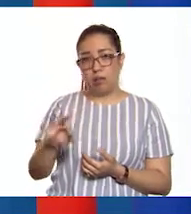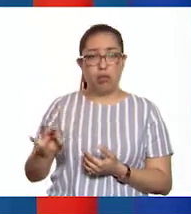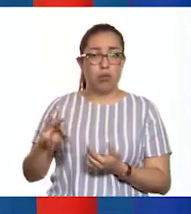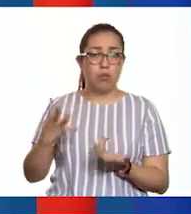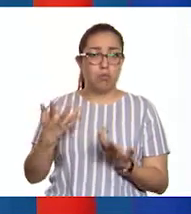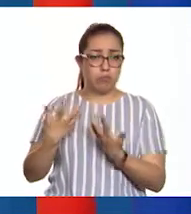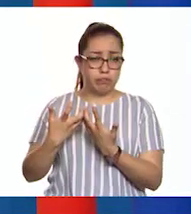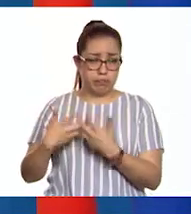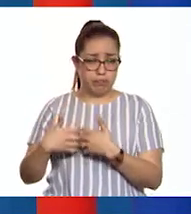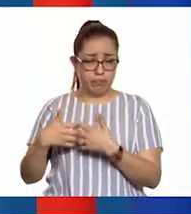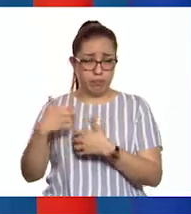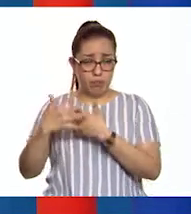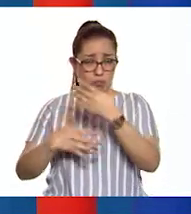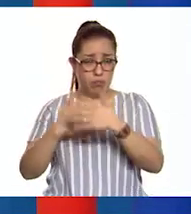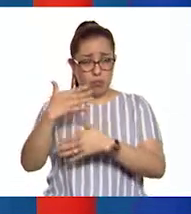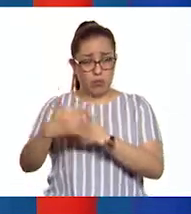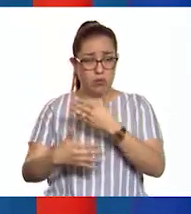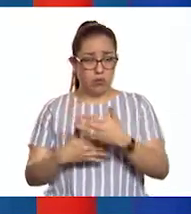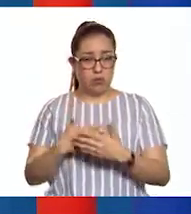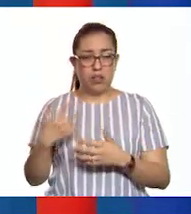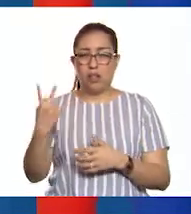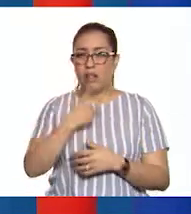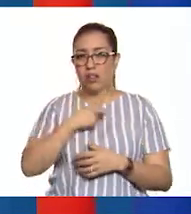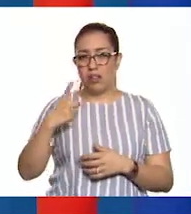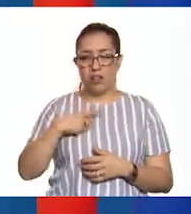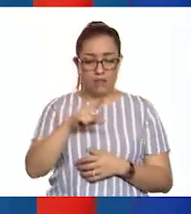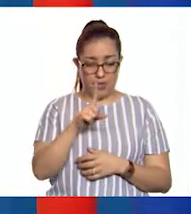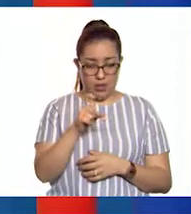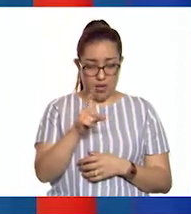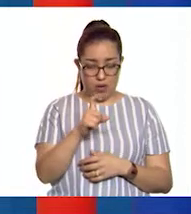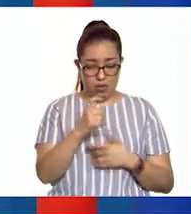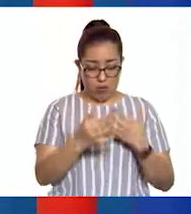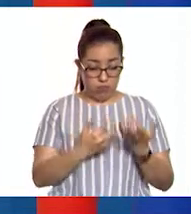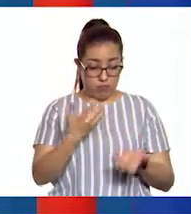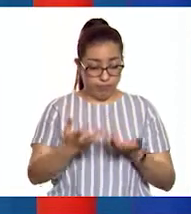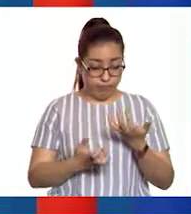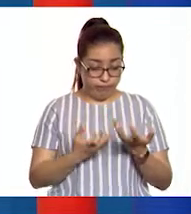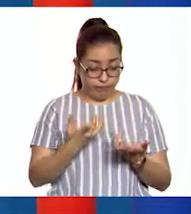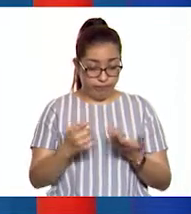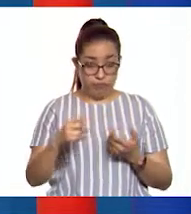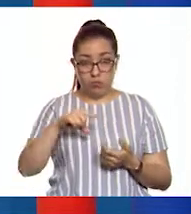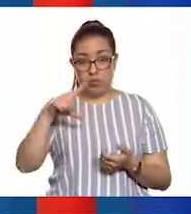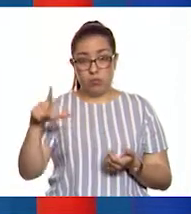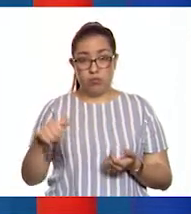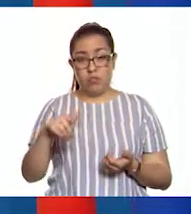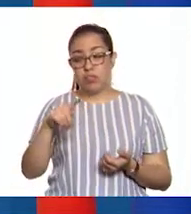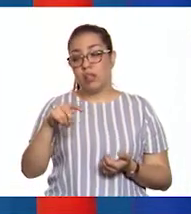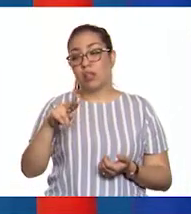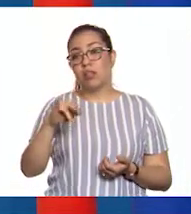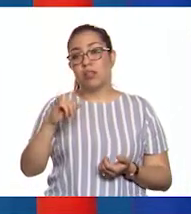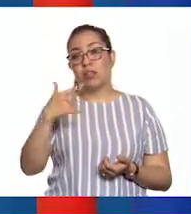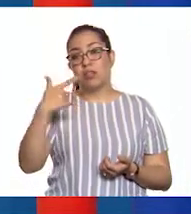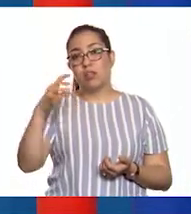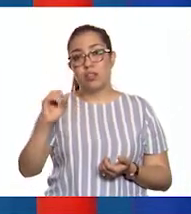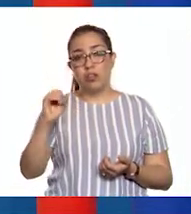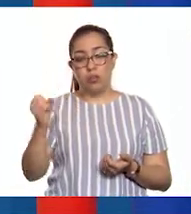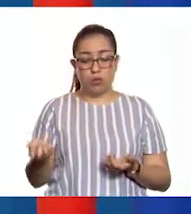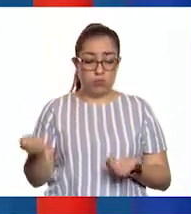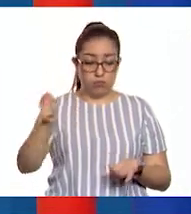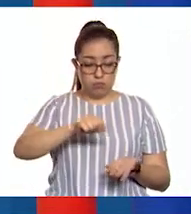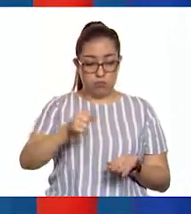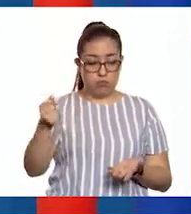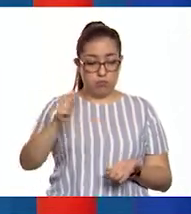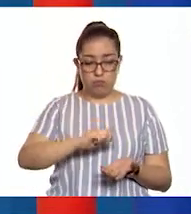clases pasadas. Es decir, había que hervir agua, luego colocar el kilogramo de trigo en el agua hirviendo por 15